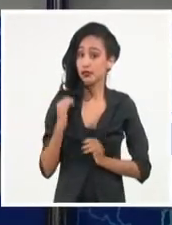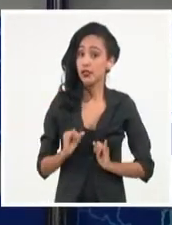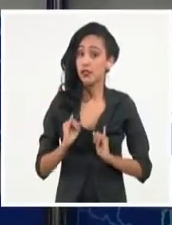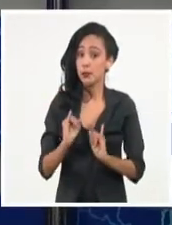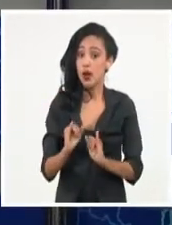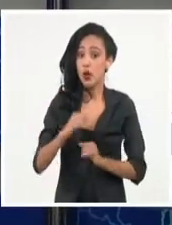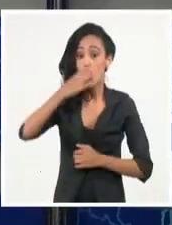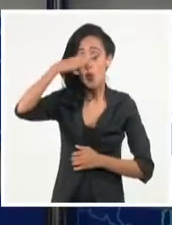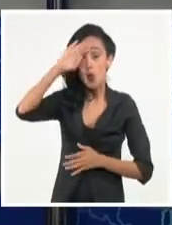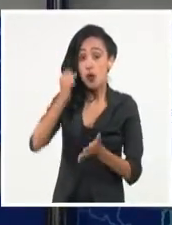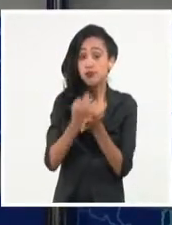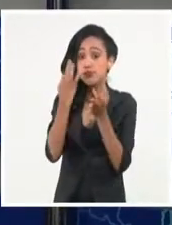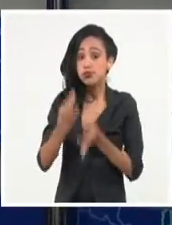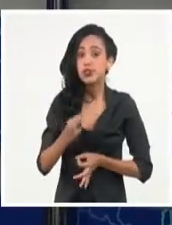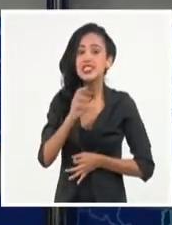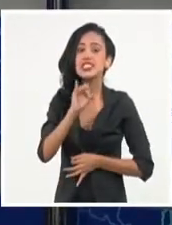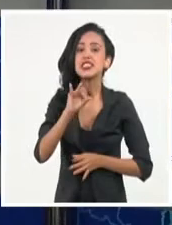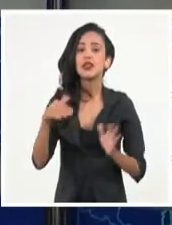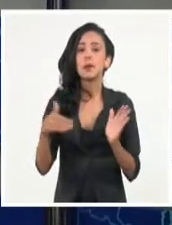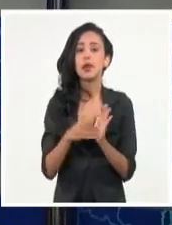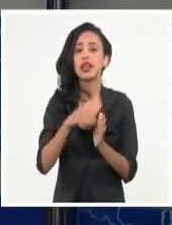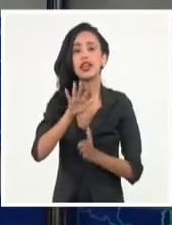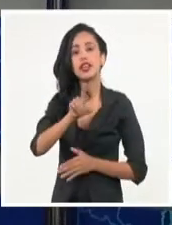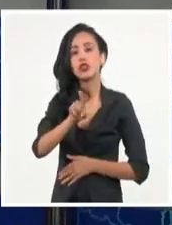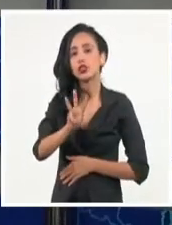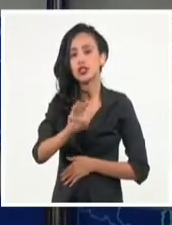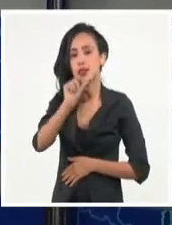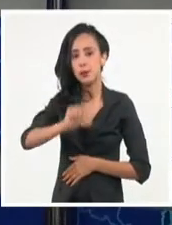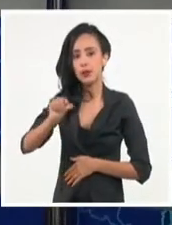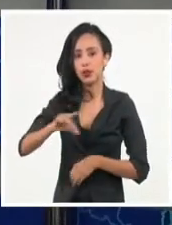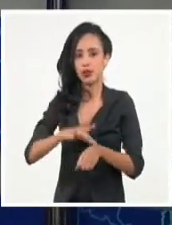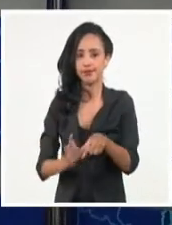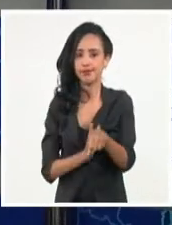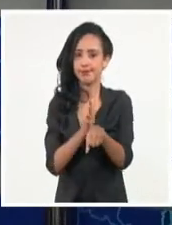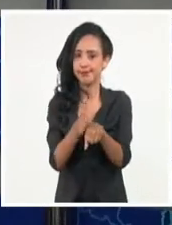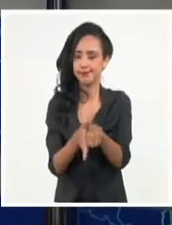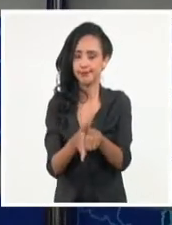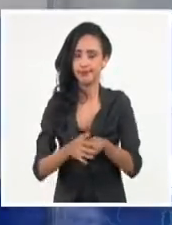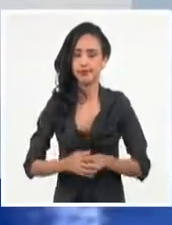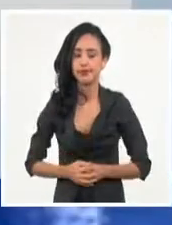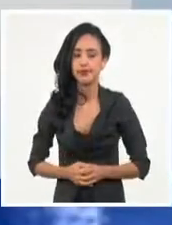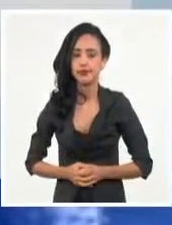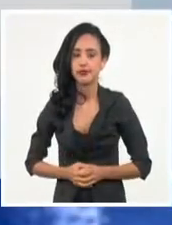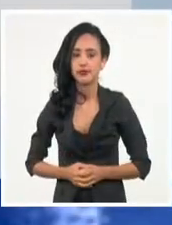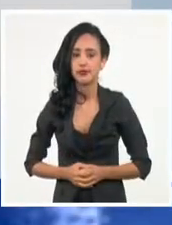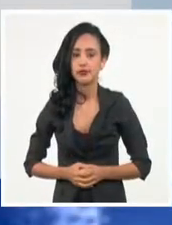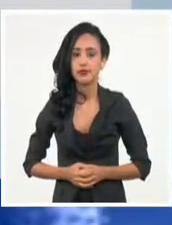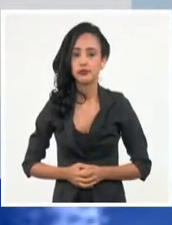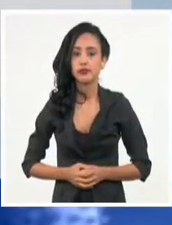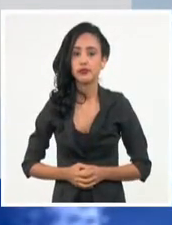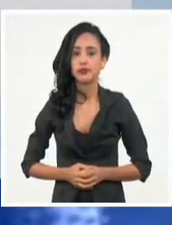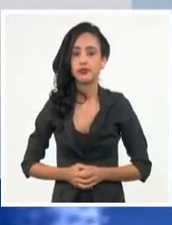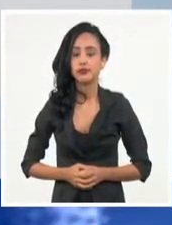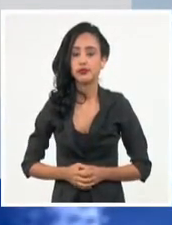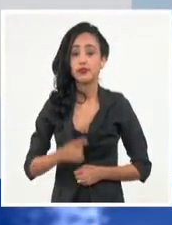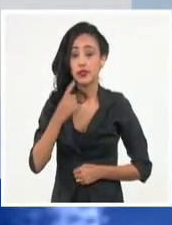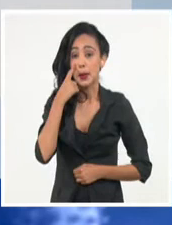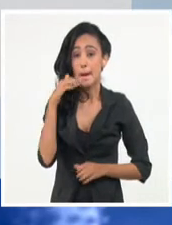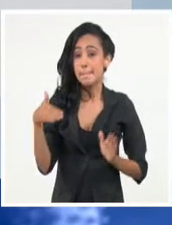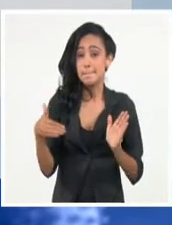en Cuba 7.513 casos positivos a la COVID-19. En ese número se incluyen 1